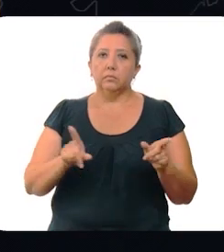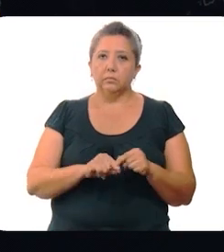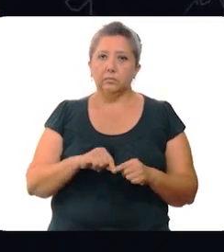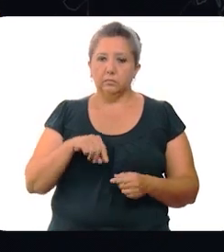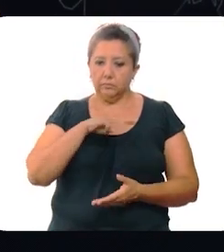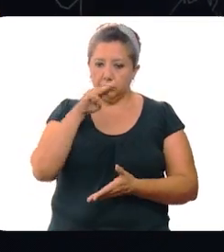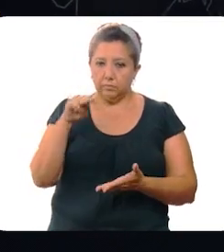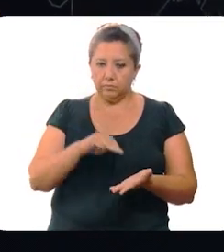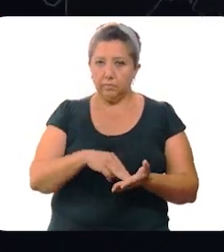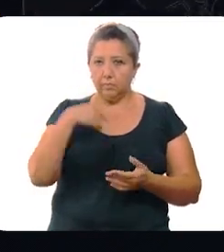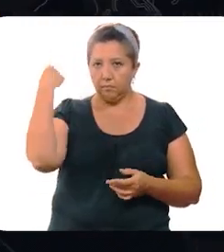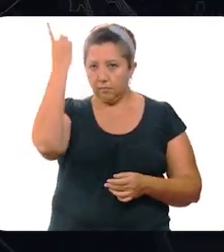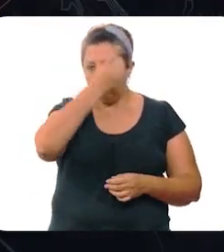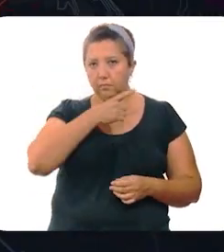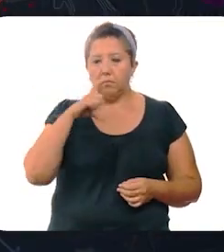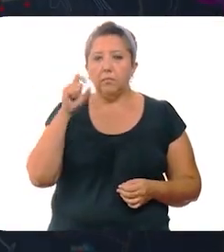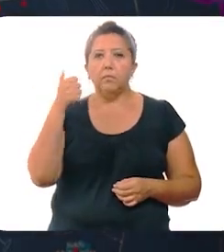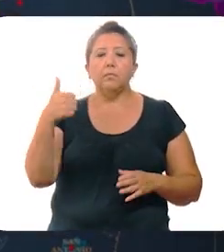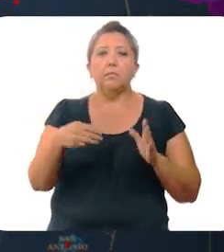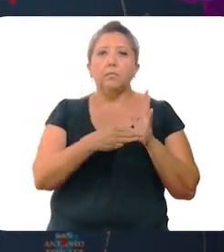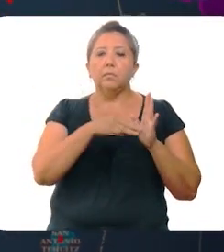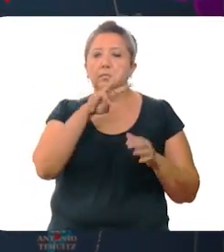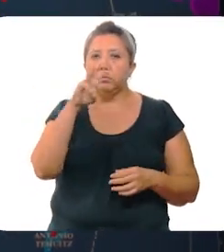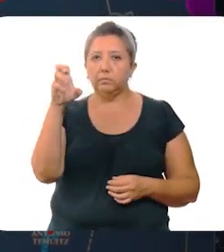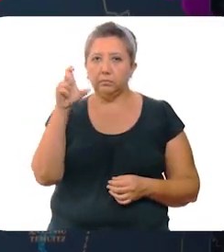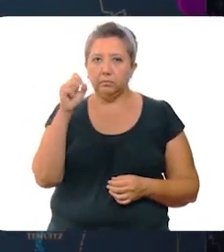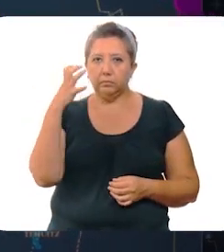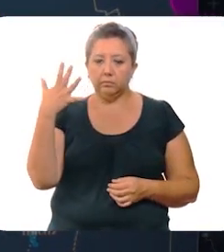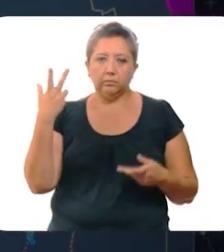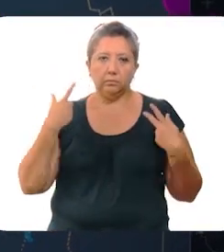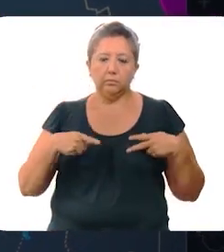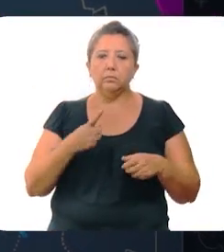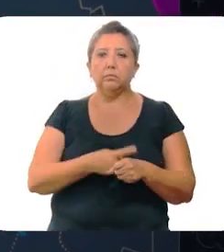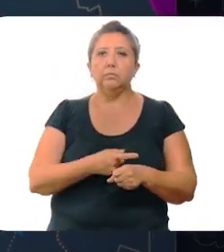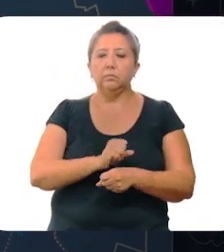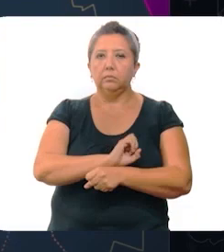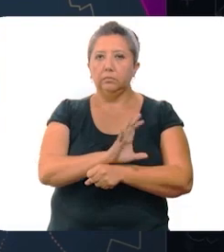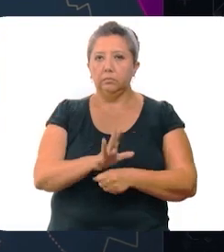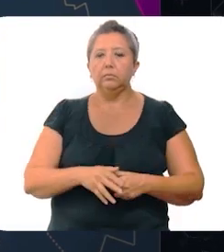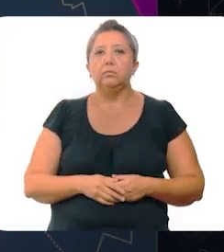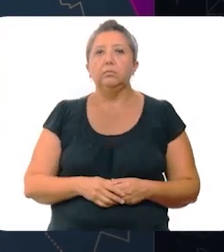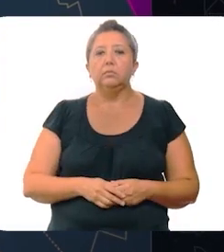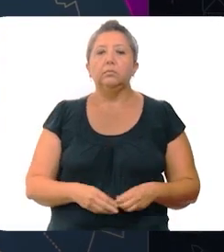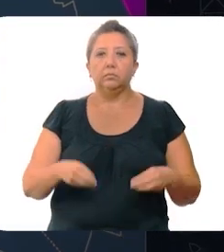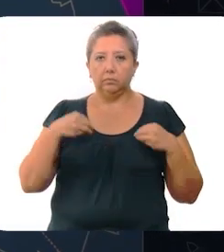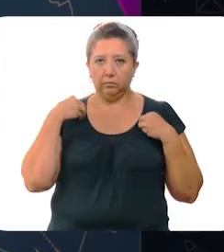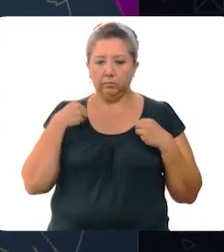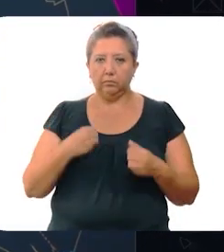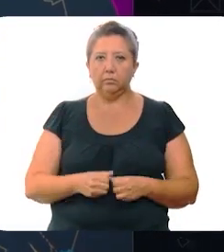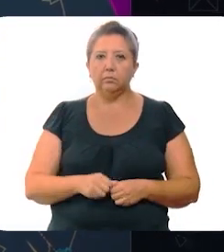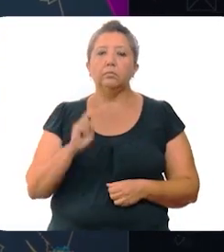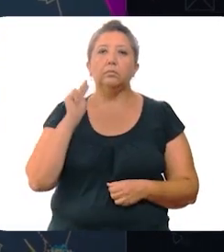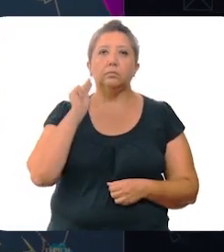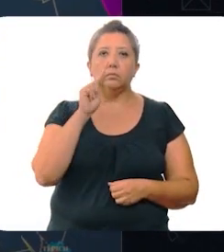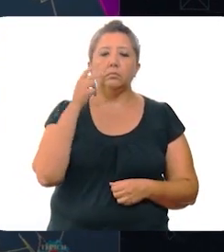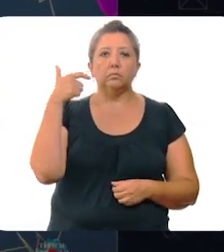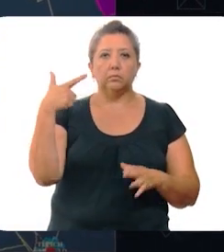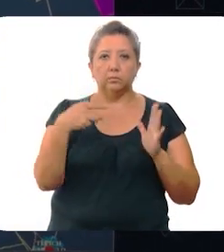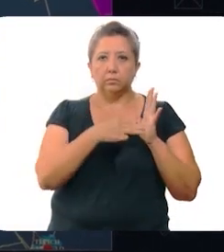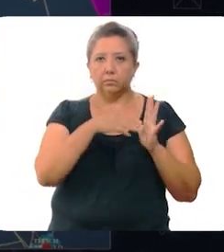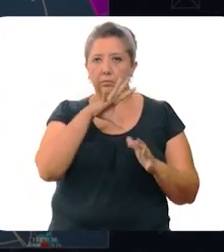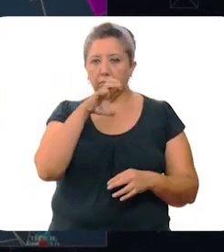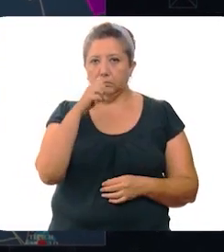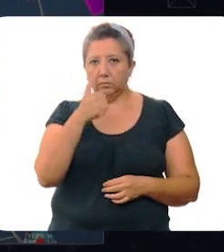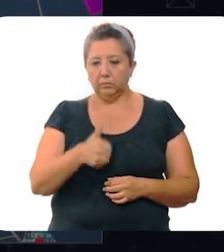Específicamente en Mérida se han diagnosticado 26,325 personas contagiadas de coronavirus, que viven en la zona norte 7